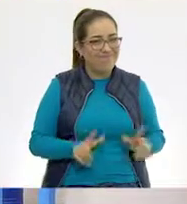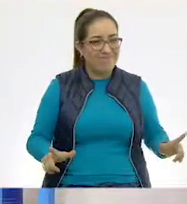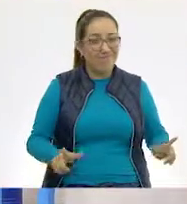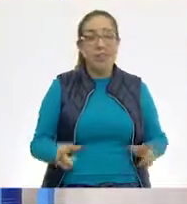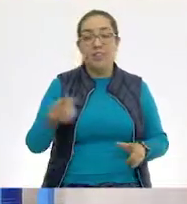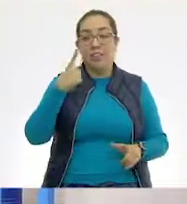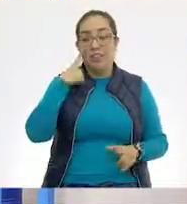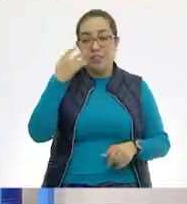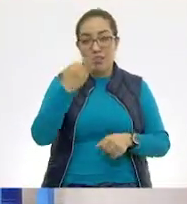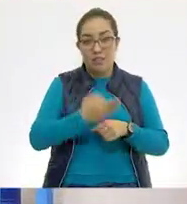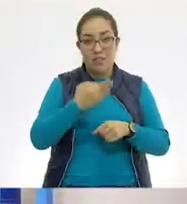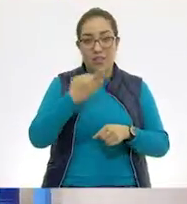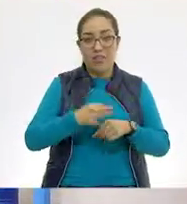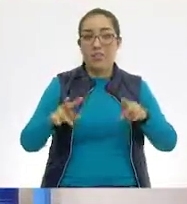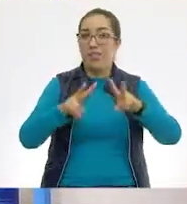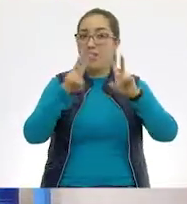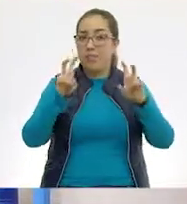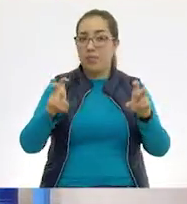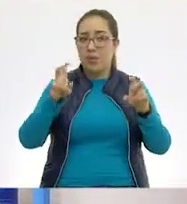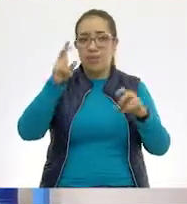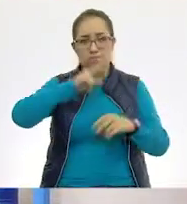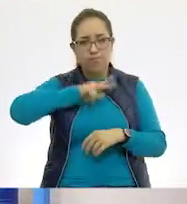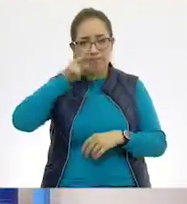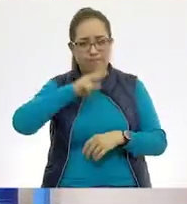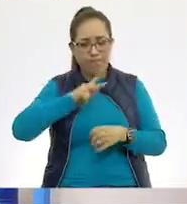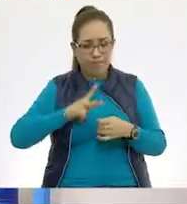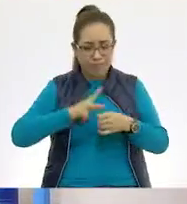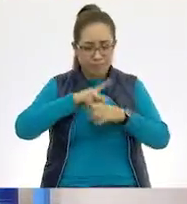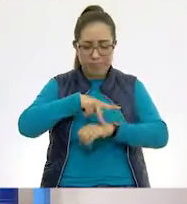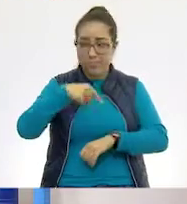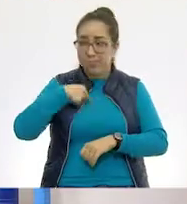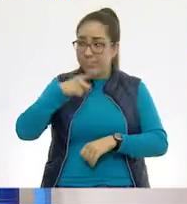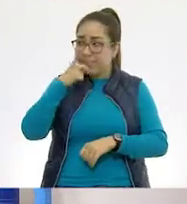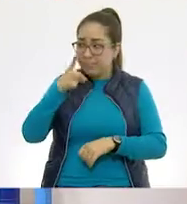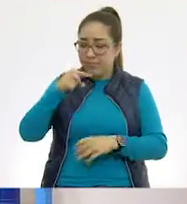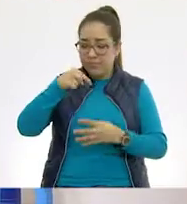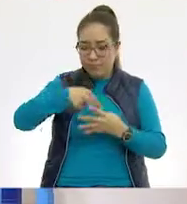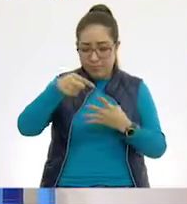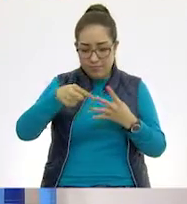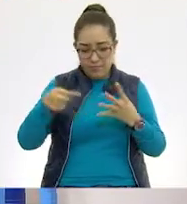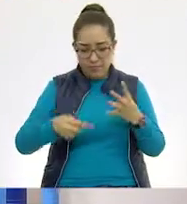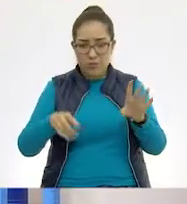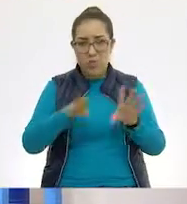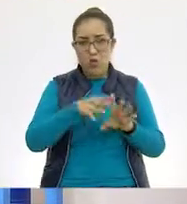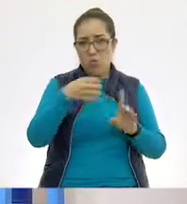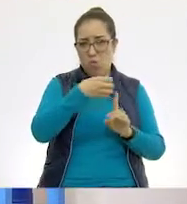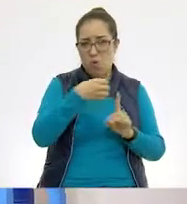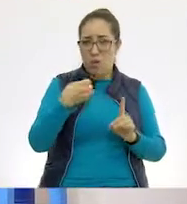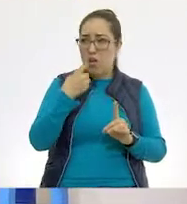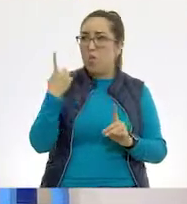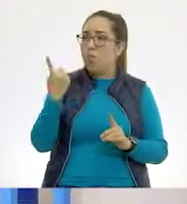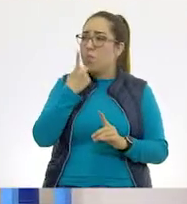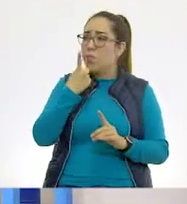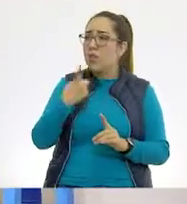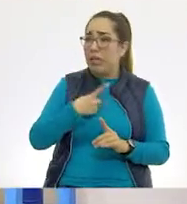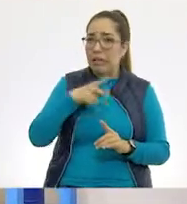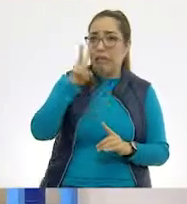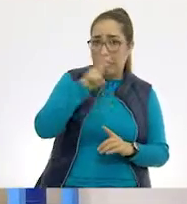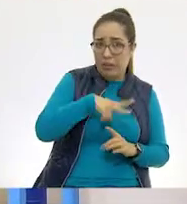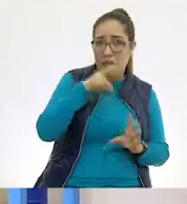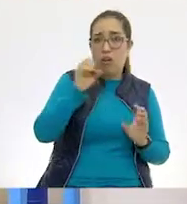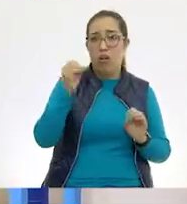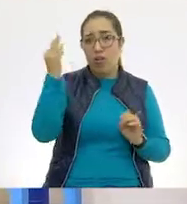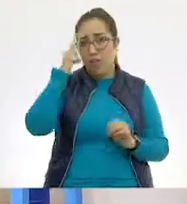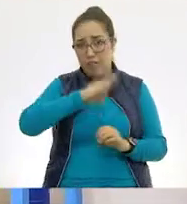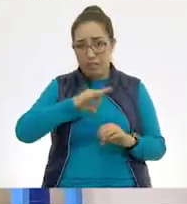a hablar acerca de la respiración cutánea y entonces yo te voy a decir algunas de estas oraciones y tú me vas a decir si son ciertas o